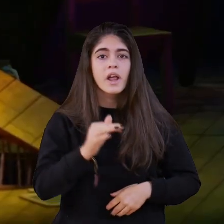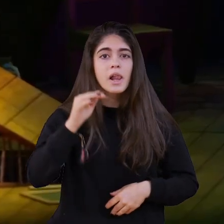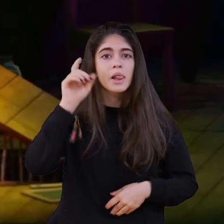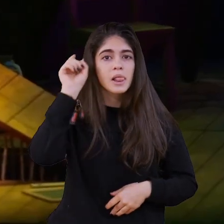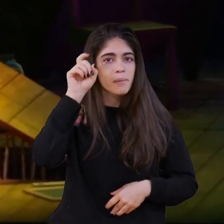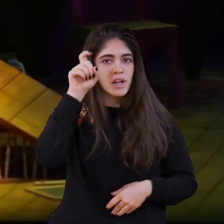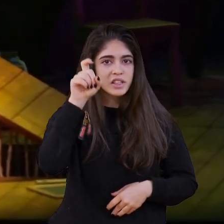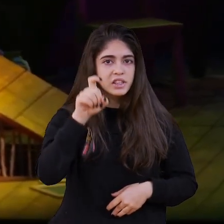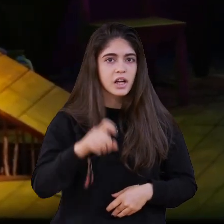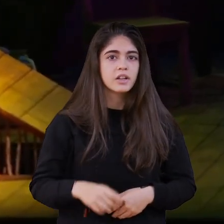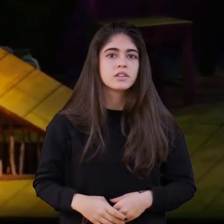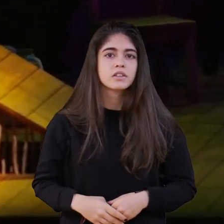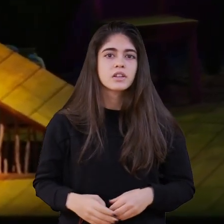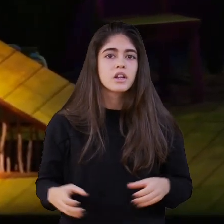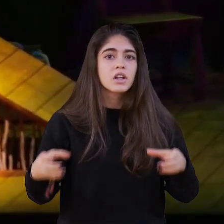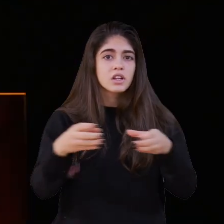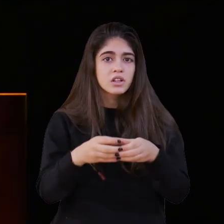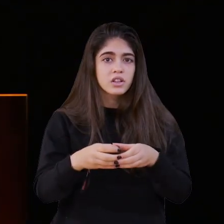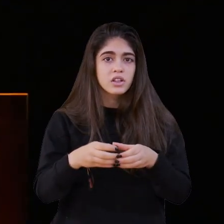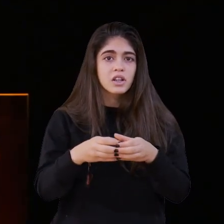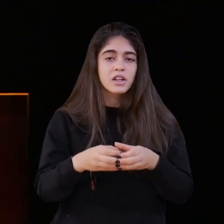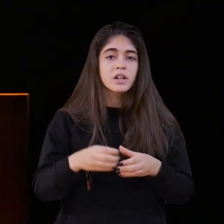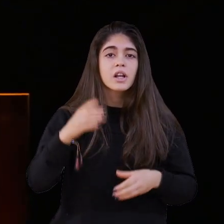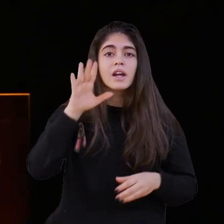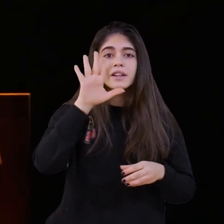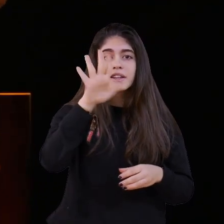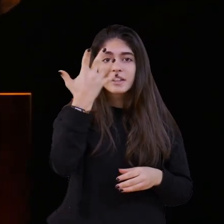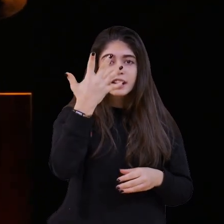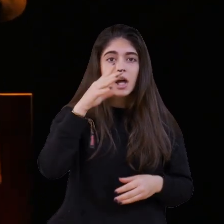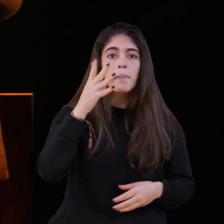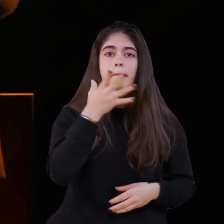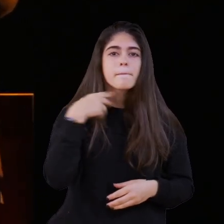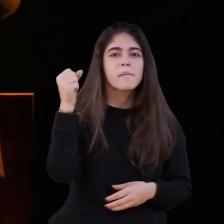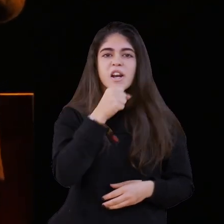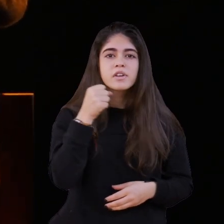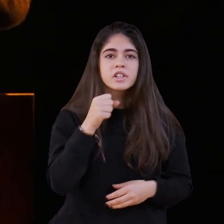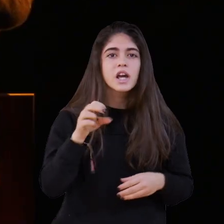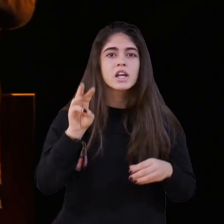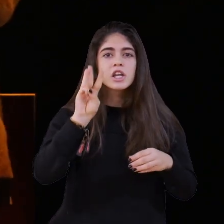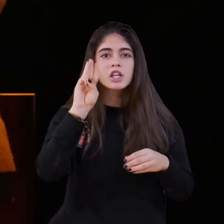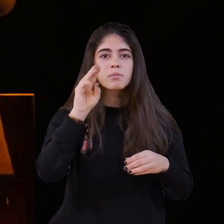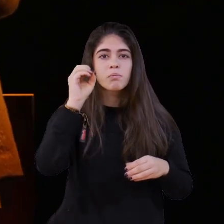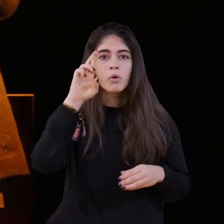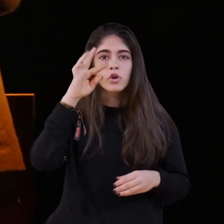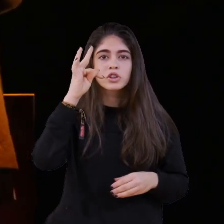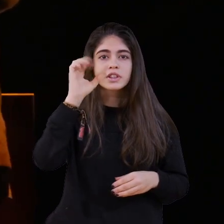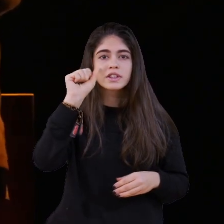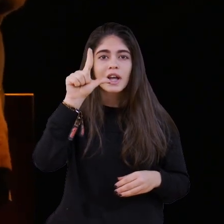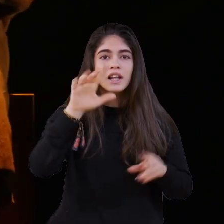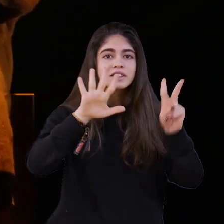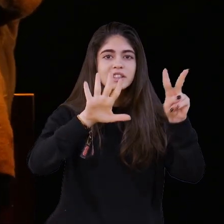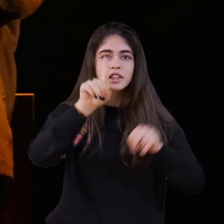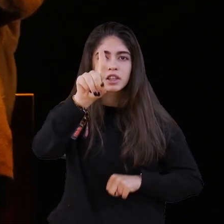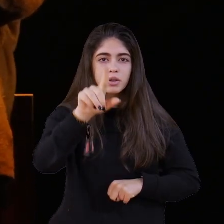71. Dentro del ciclo vamos al teatro de Butaca Familiar. En esta obra de títeres